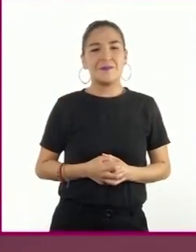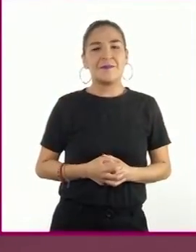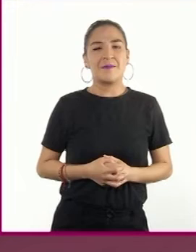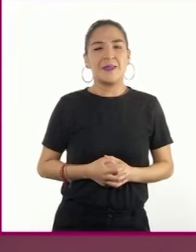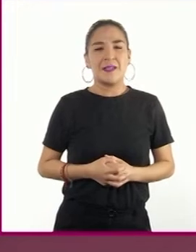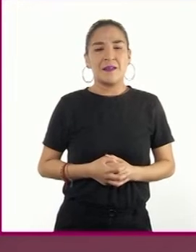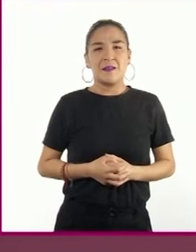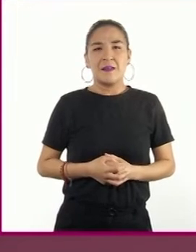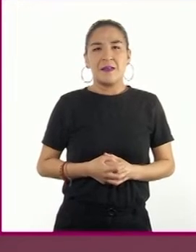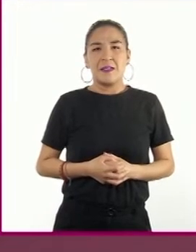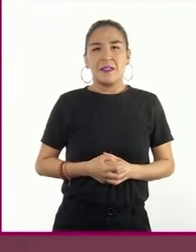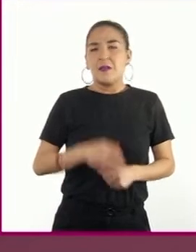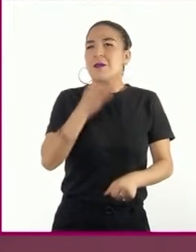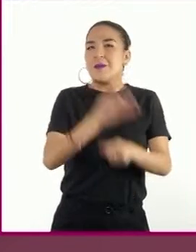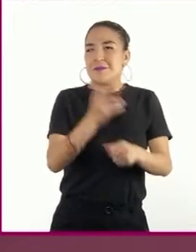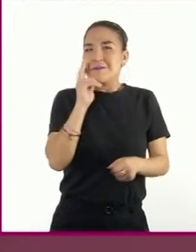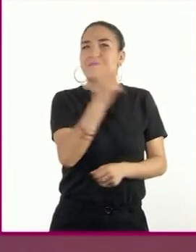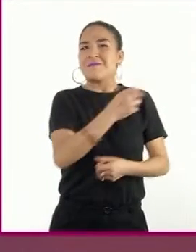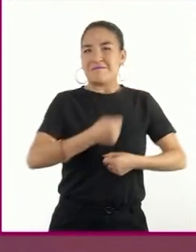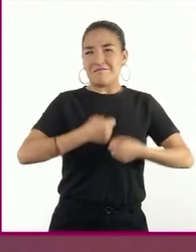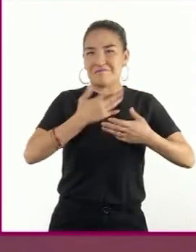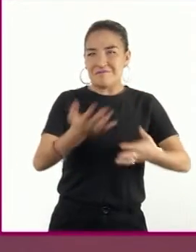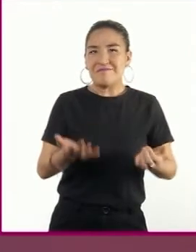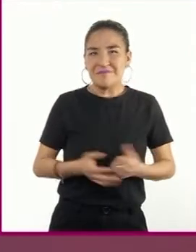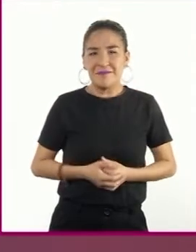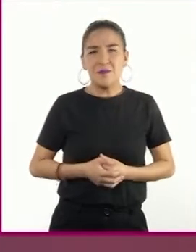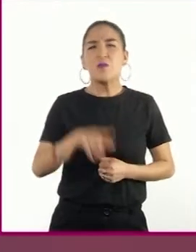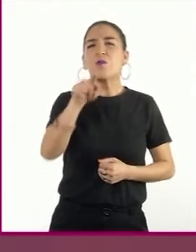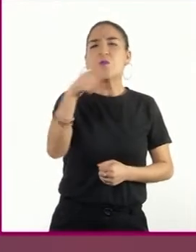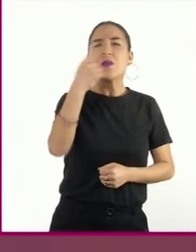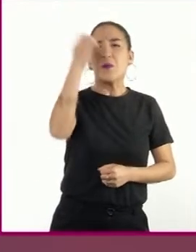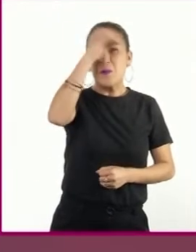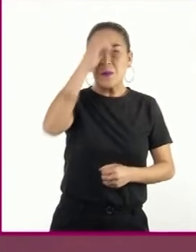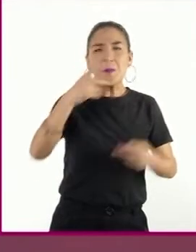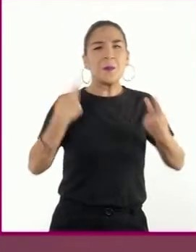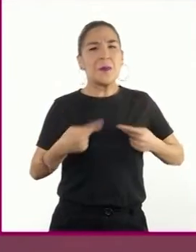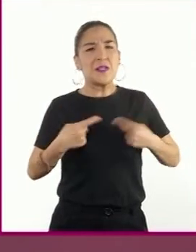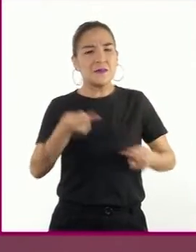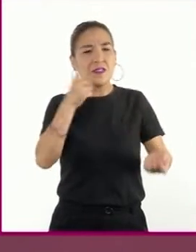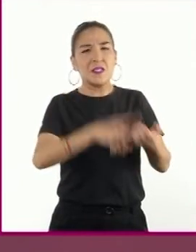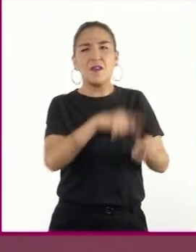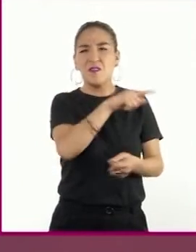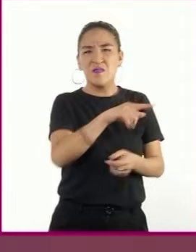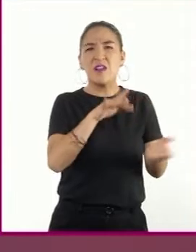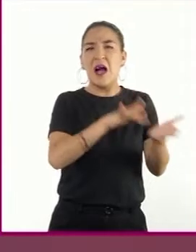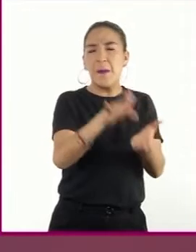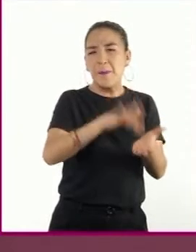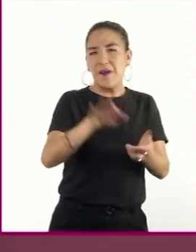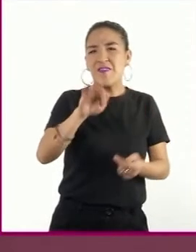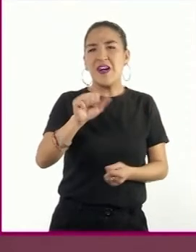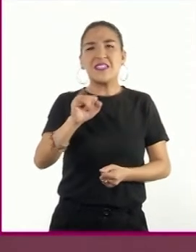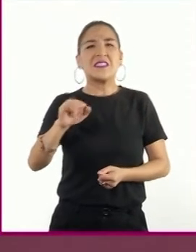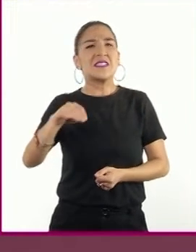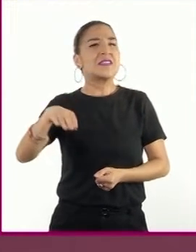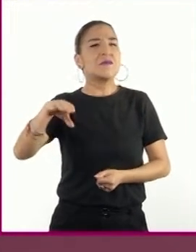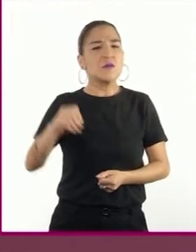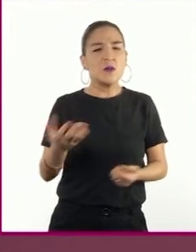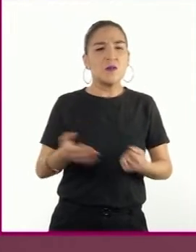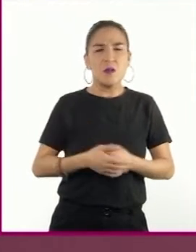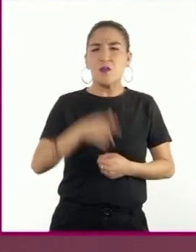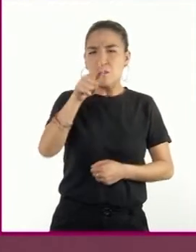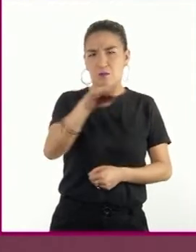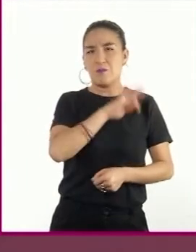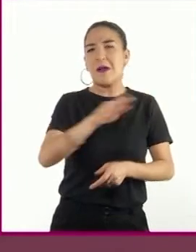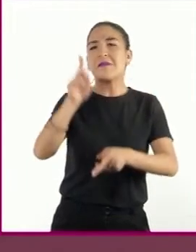¿Qué les pareció el poema? ¿Qué opinan de las personas que apoyaron el fascismo? Pueden